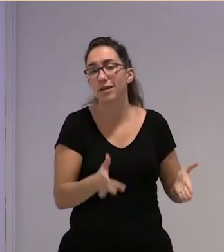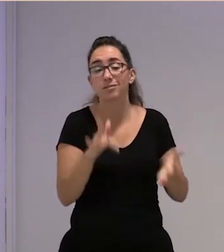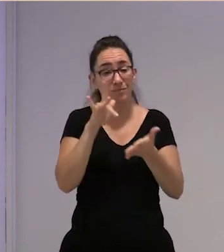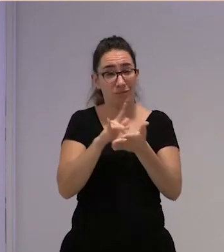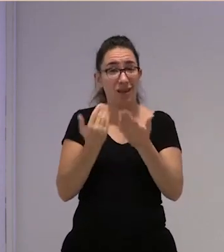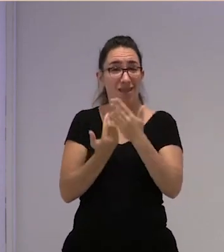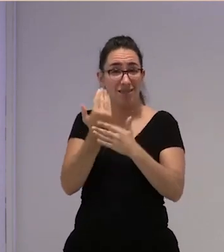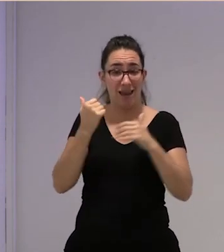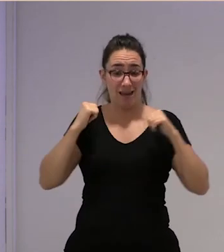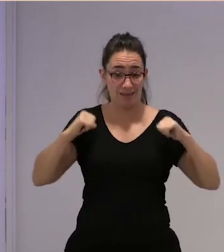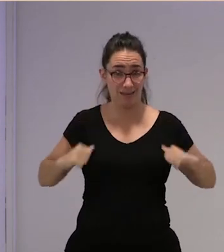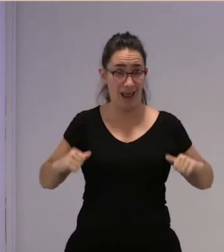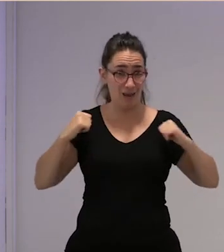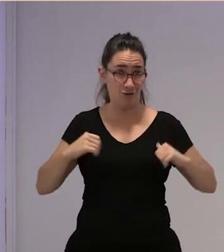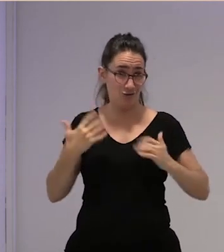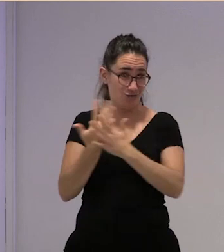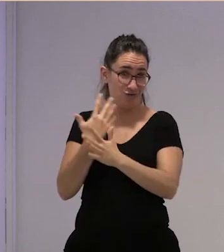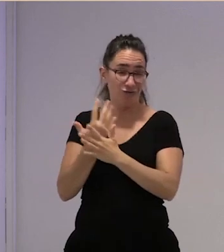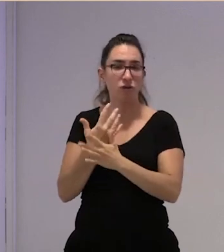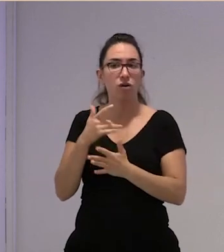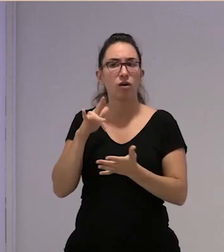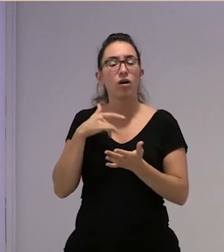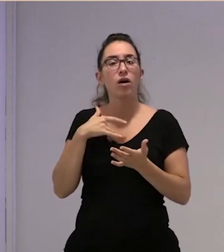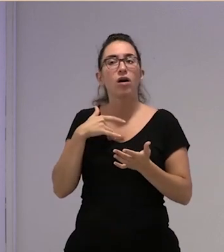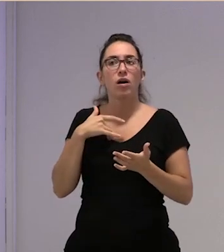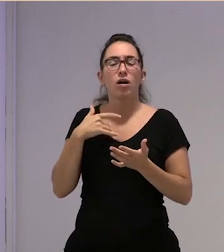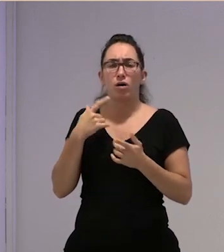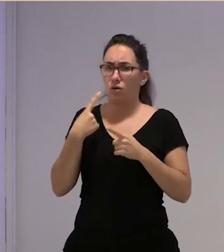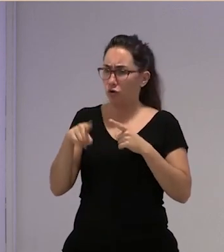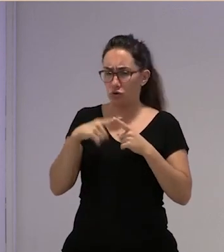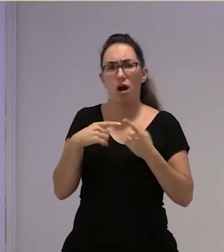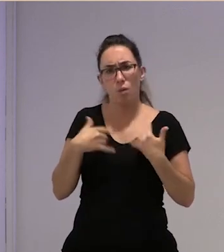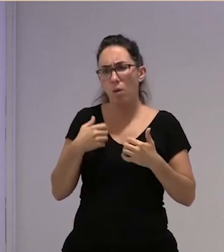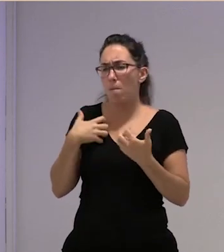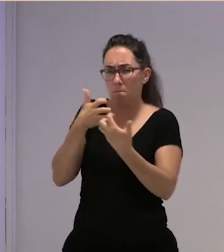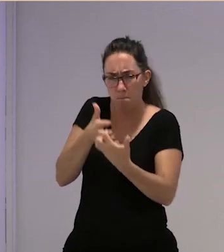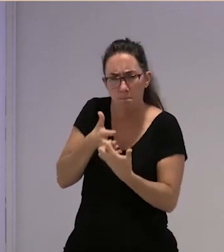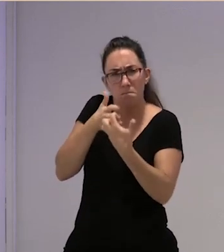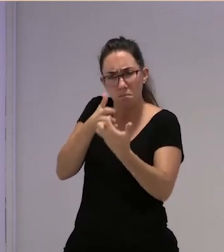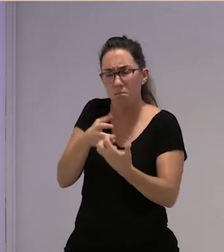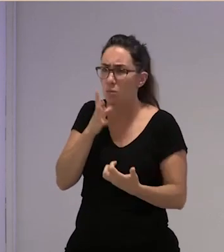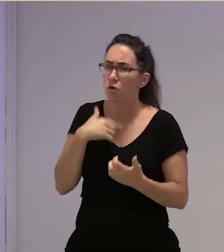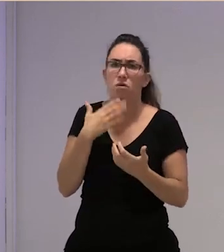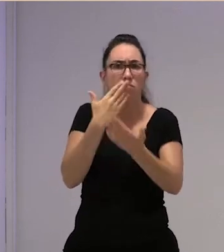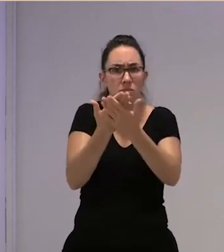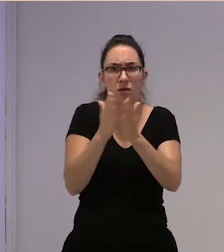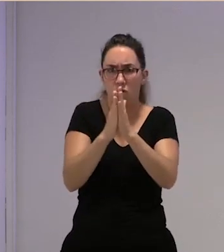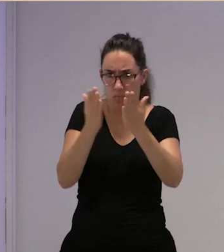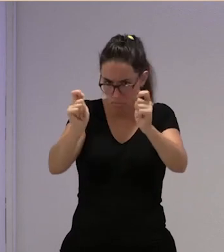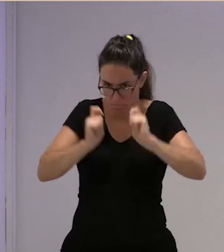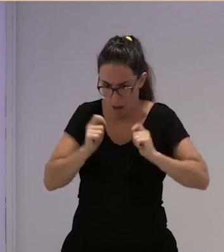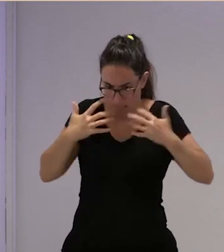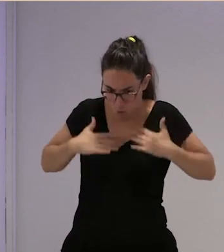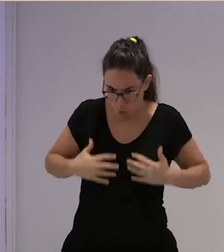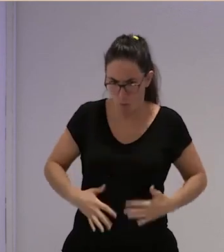chalecos de Tiranta me pasó varias veces y peleando siempre porque digo es que darme un uniforme en condiciones donde yo no